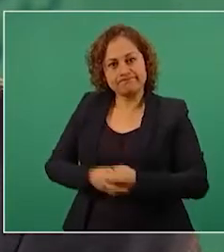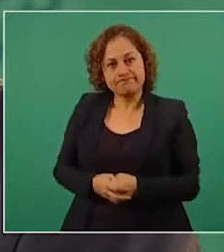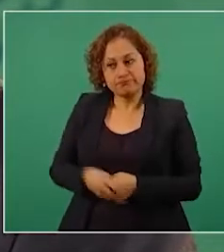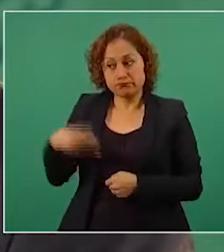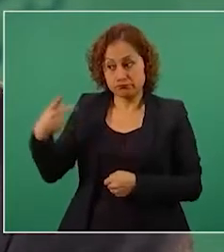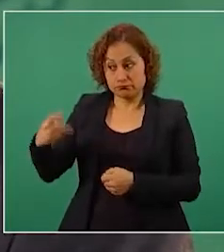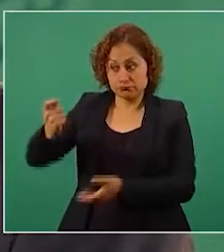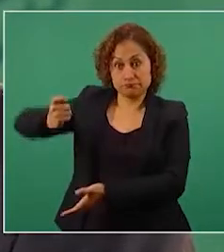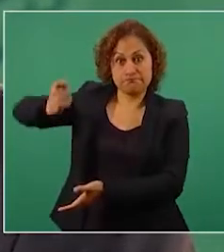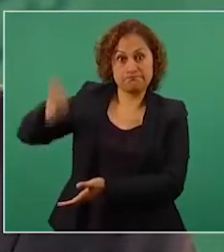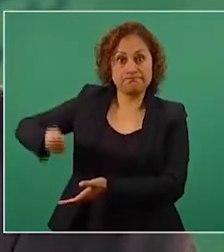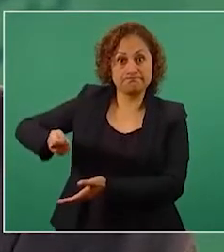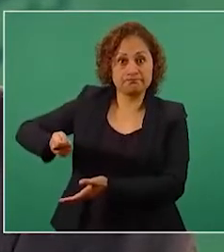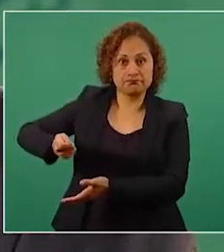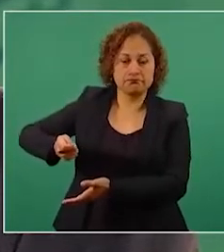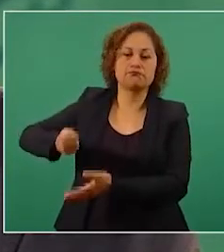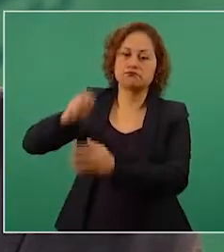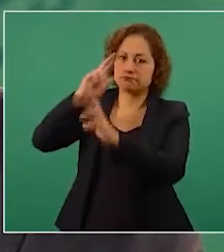sentencia.